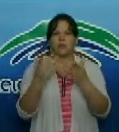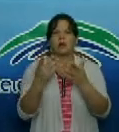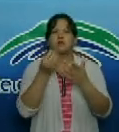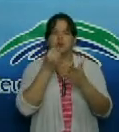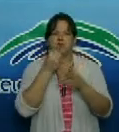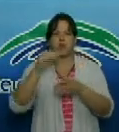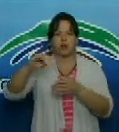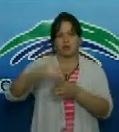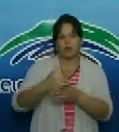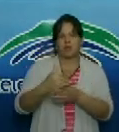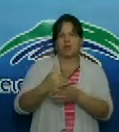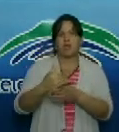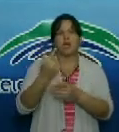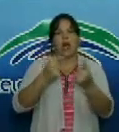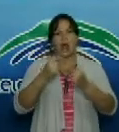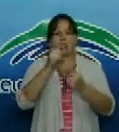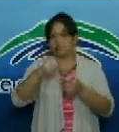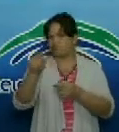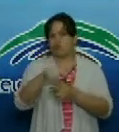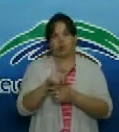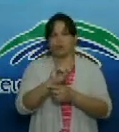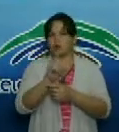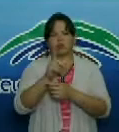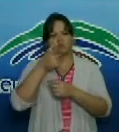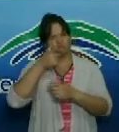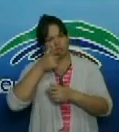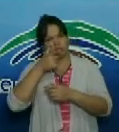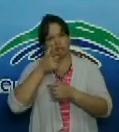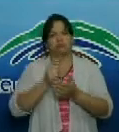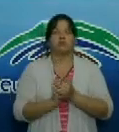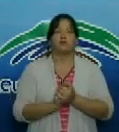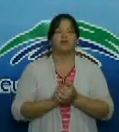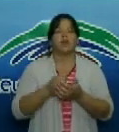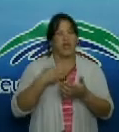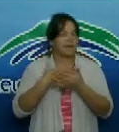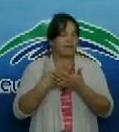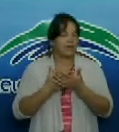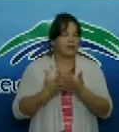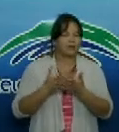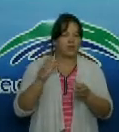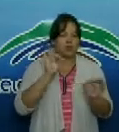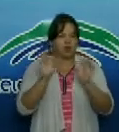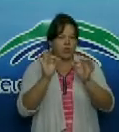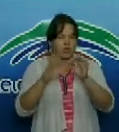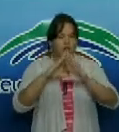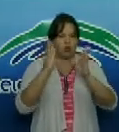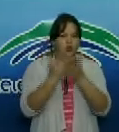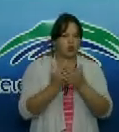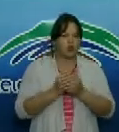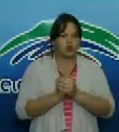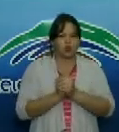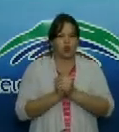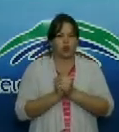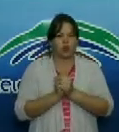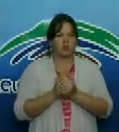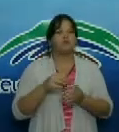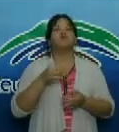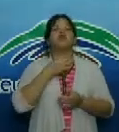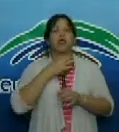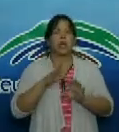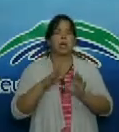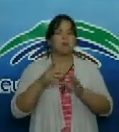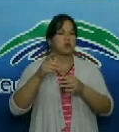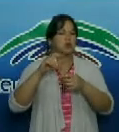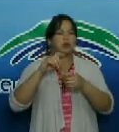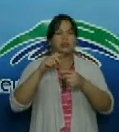acceda personal no autorizado a la instalación la empresa mantiene sus servicios de protección a sectores estratégicos Cepro adaptó sus